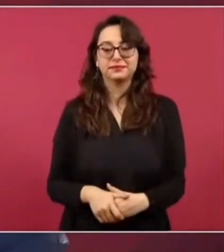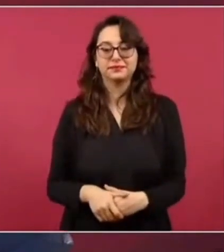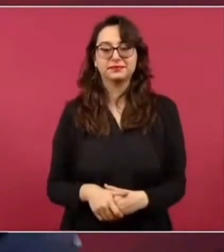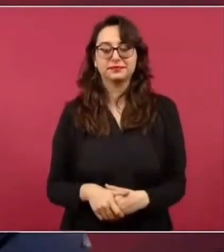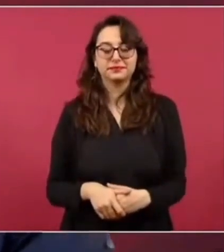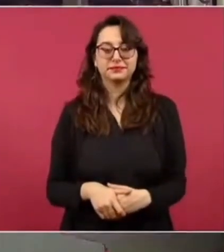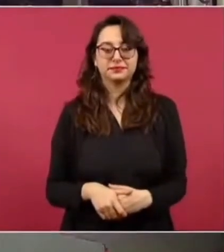de nota